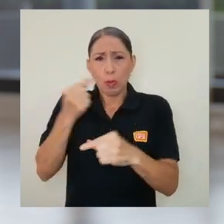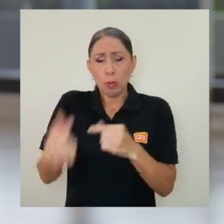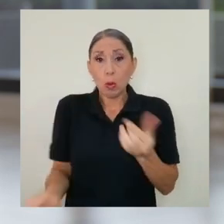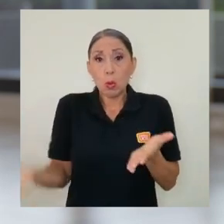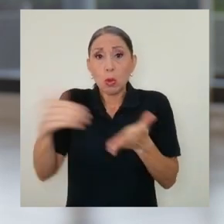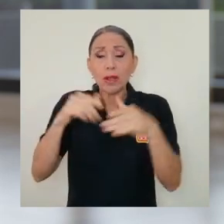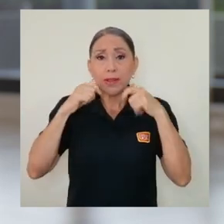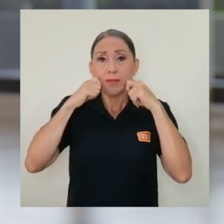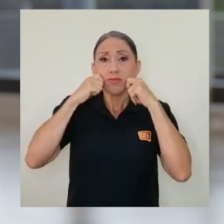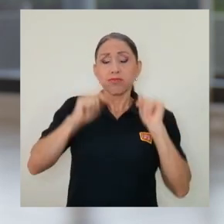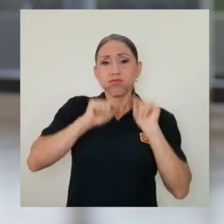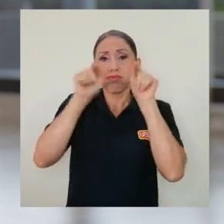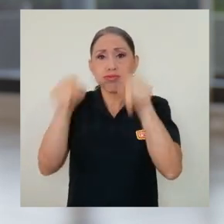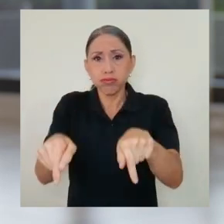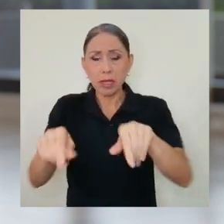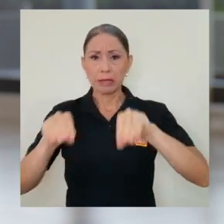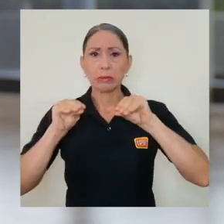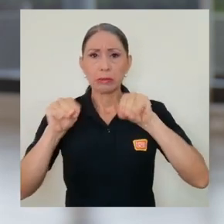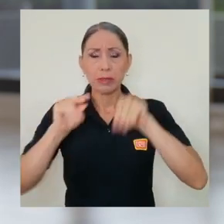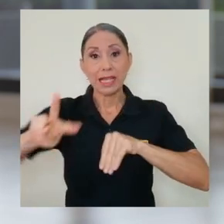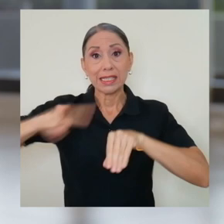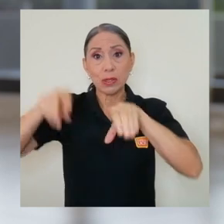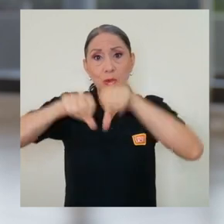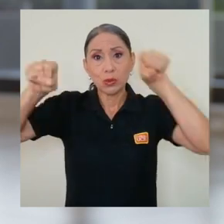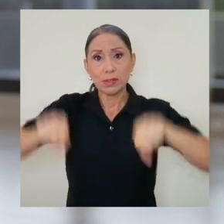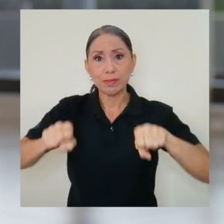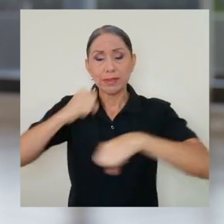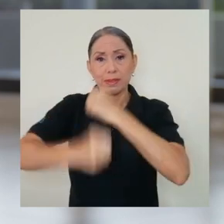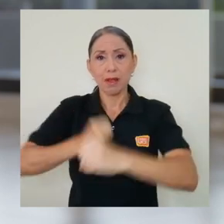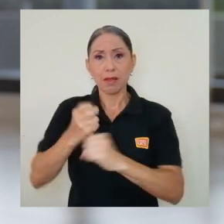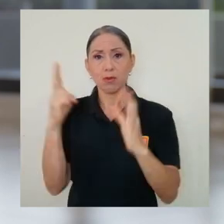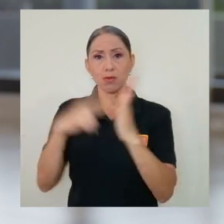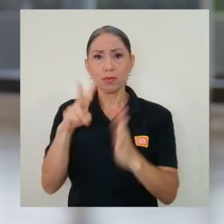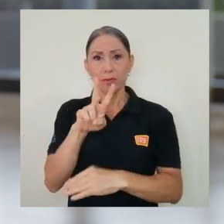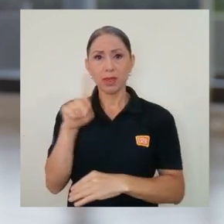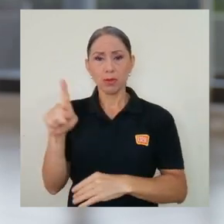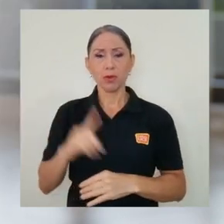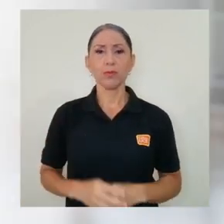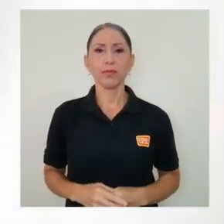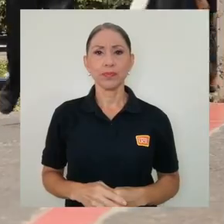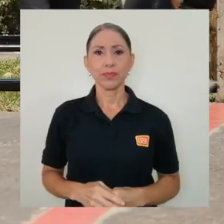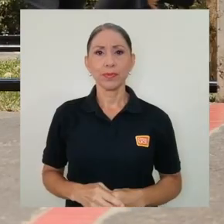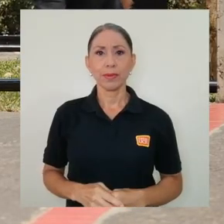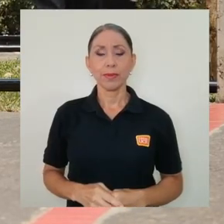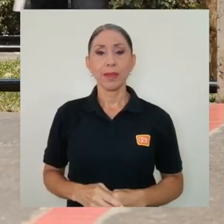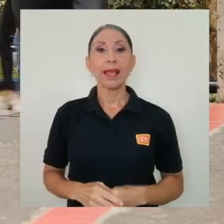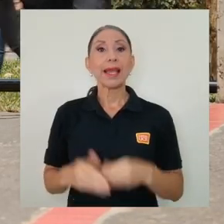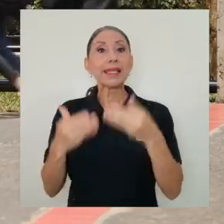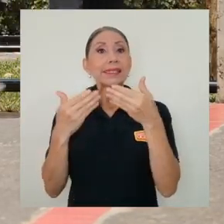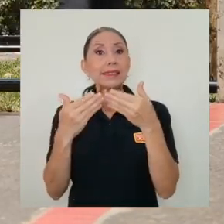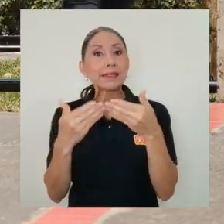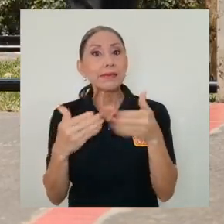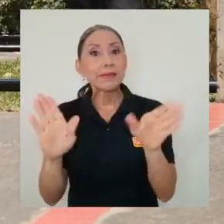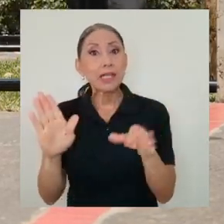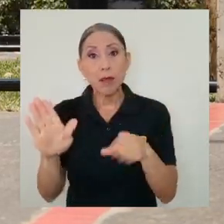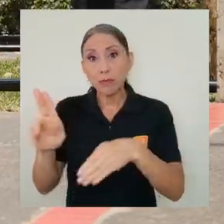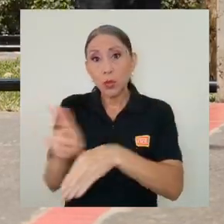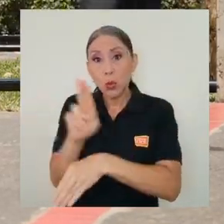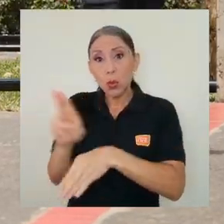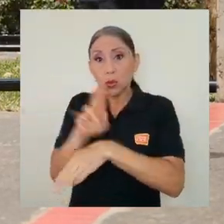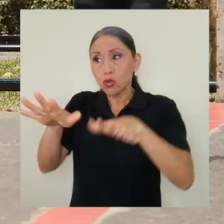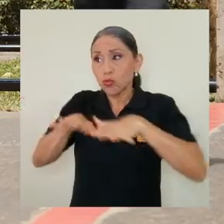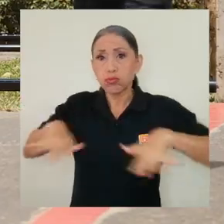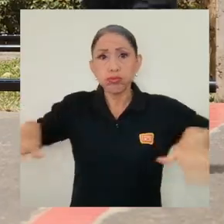presencialidad en la docencia para el segundo semestre del 2021. Se habilitará el uso de las